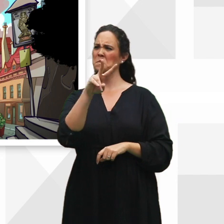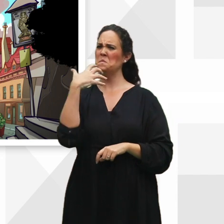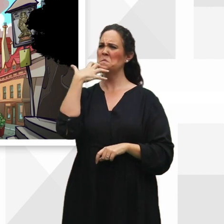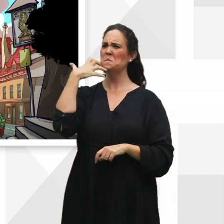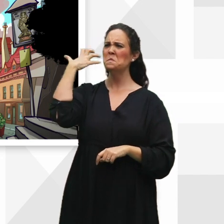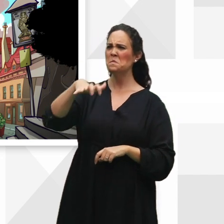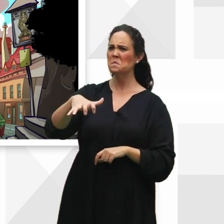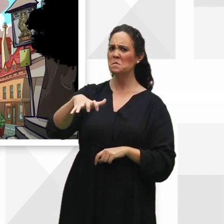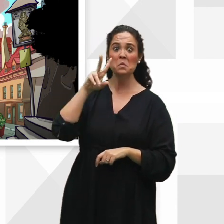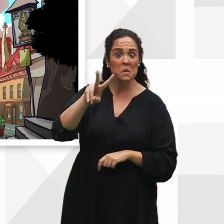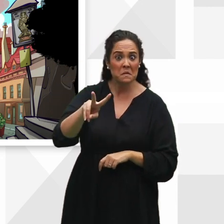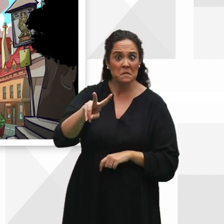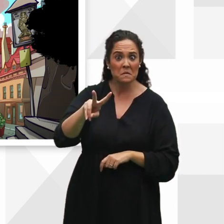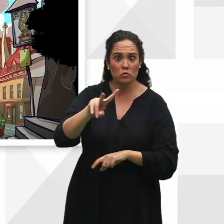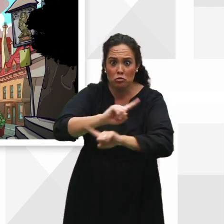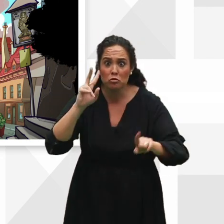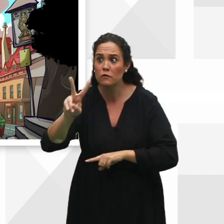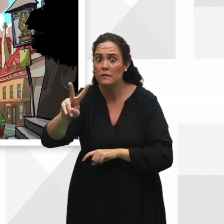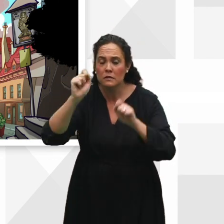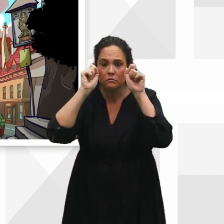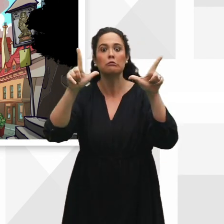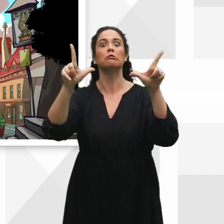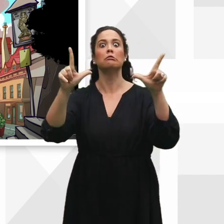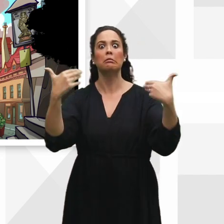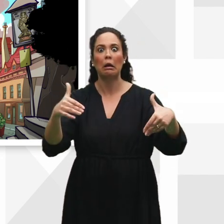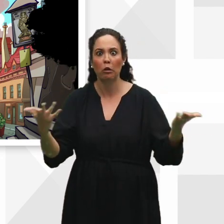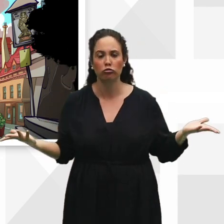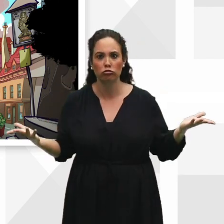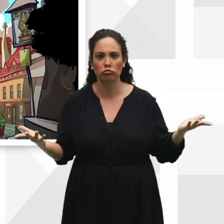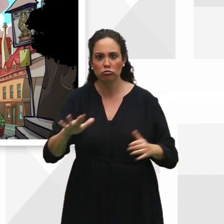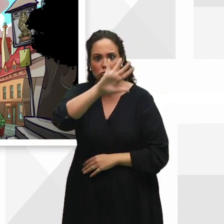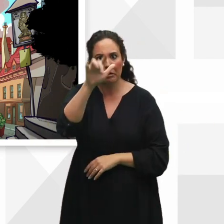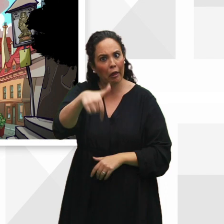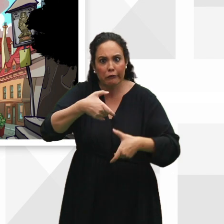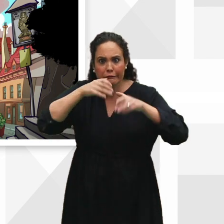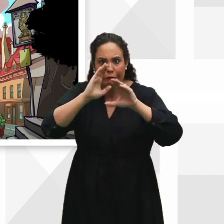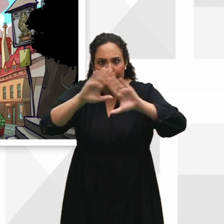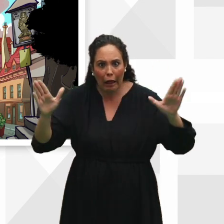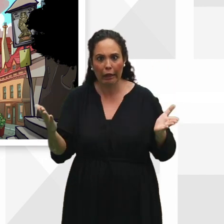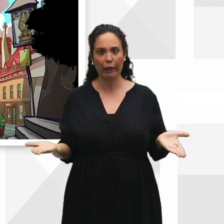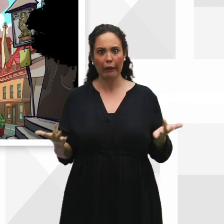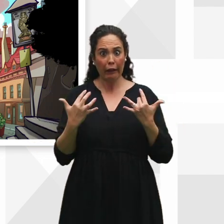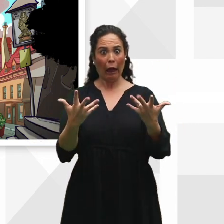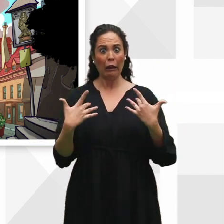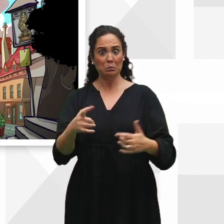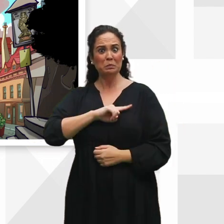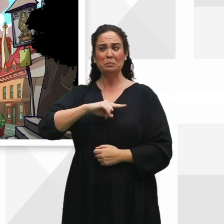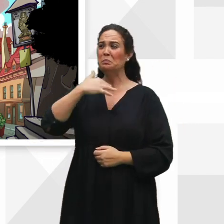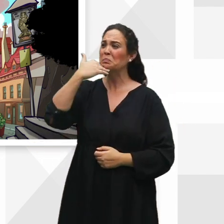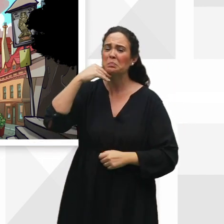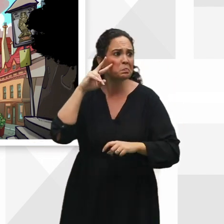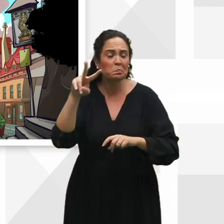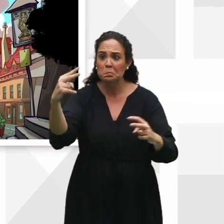ves? ¿No lo veis? Despertad. Que parece que hoy no habéis desayunado. No sentís que os están